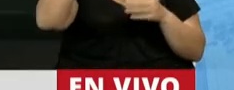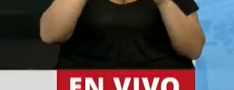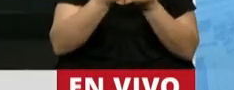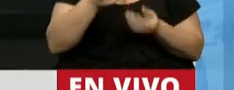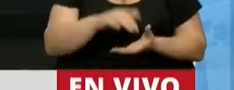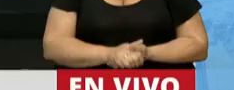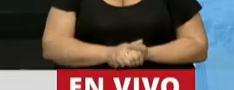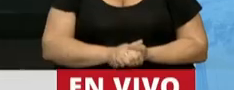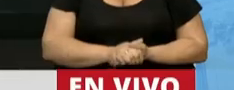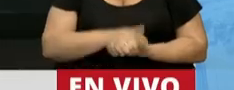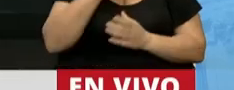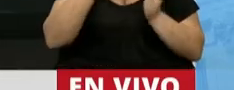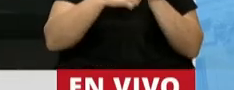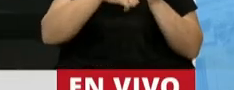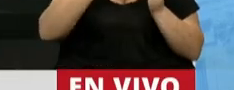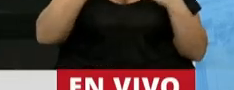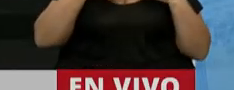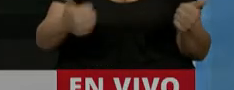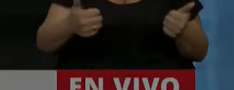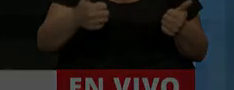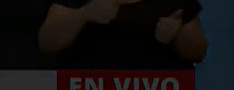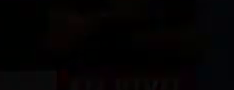bancas disponibles de acuerdo al protocolo sanitario que establece la Comisión.